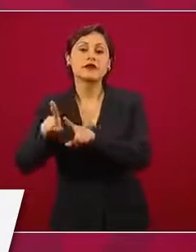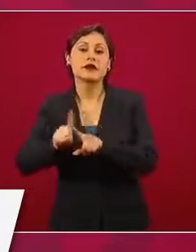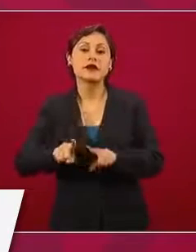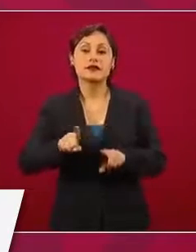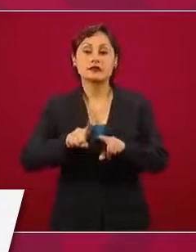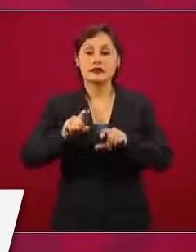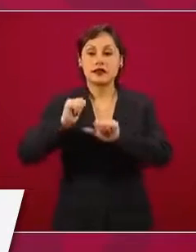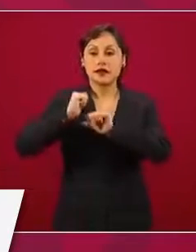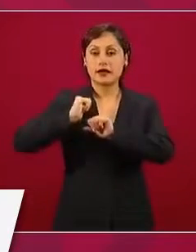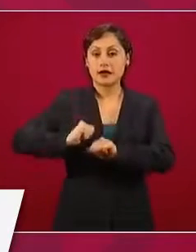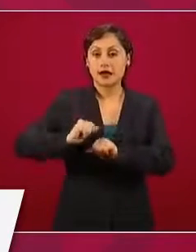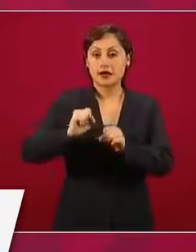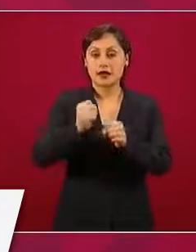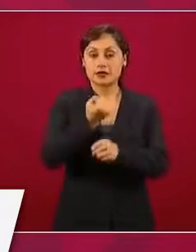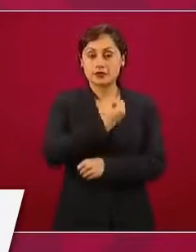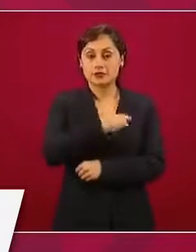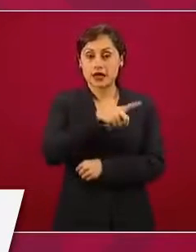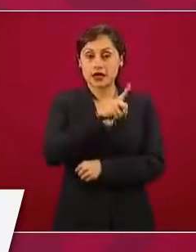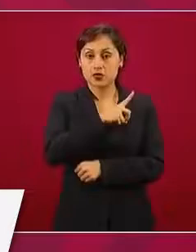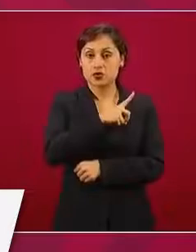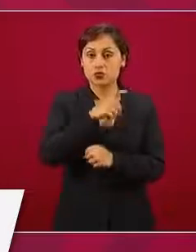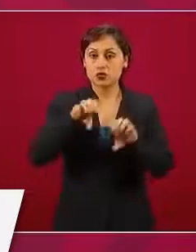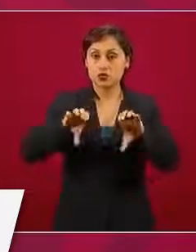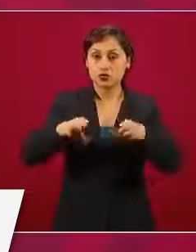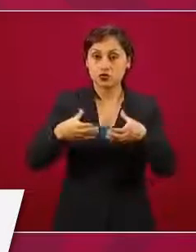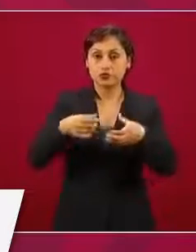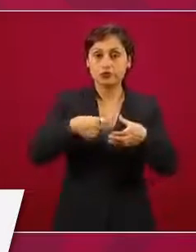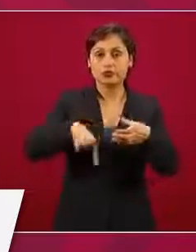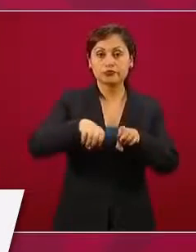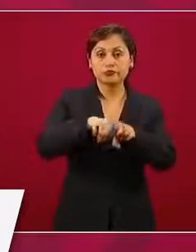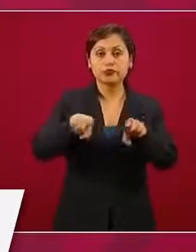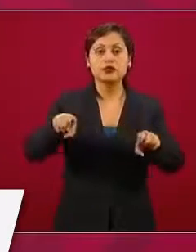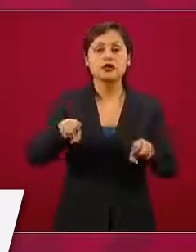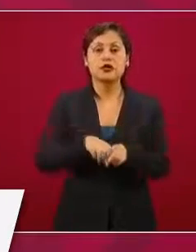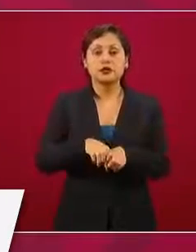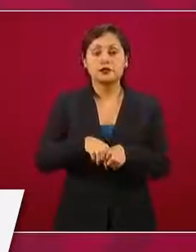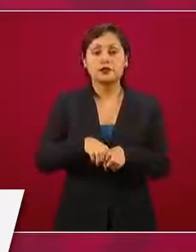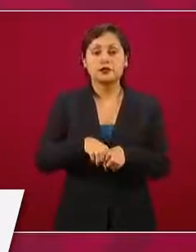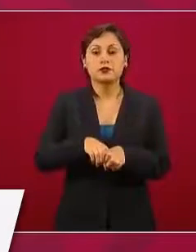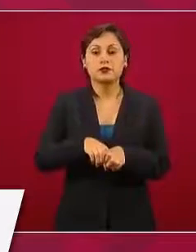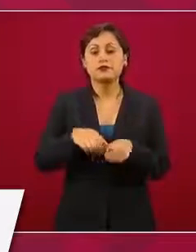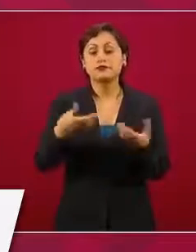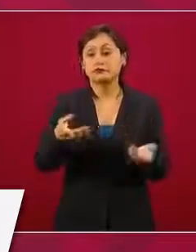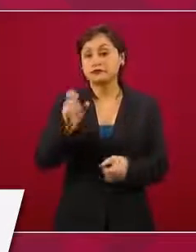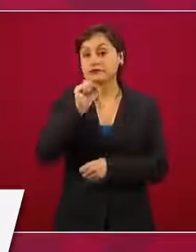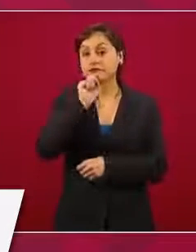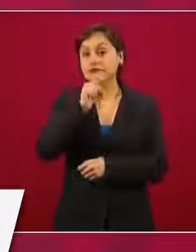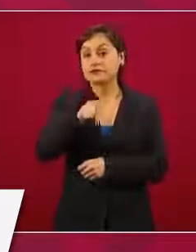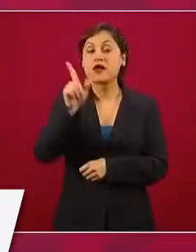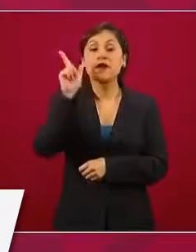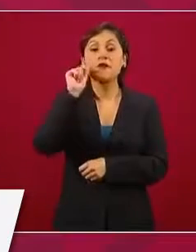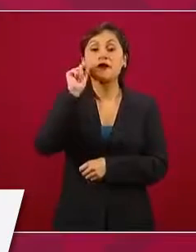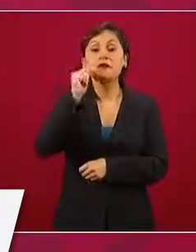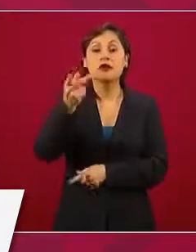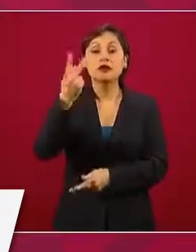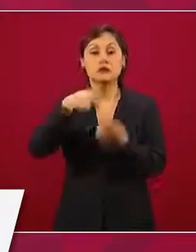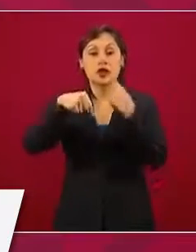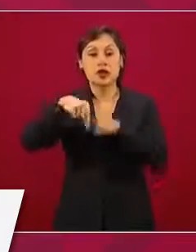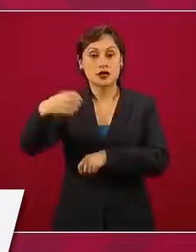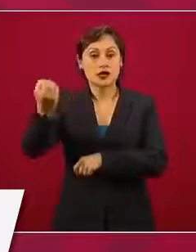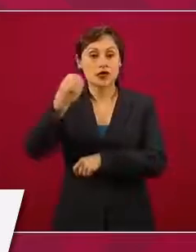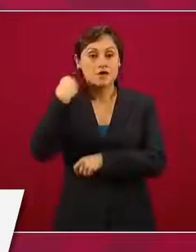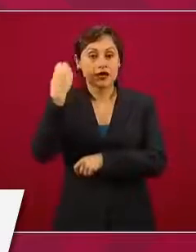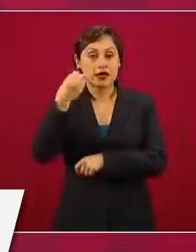salud. El tema básico mañana es lo de la pandemia.